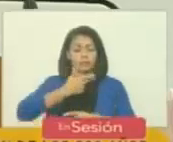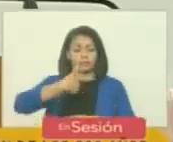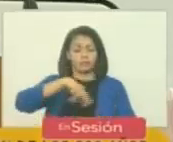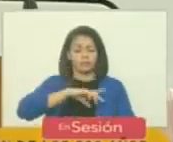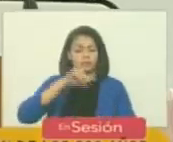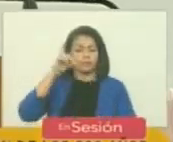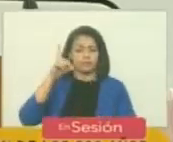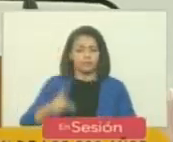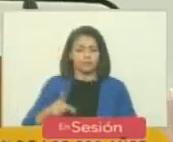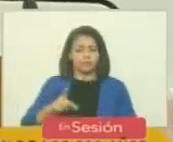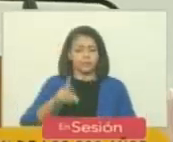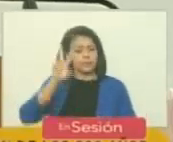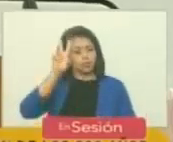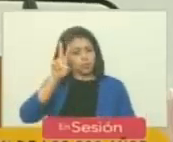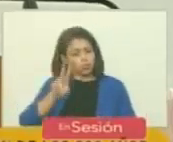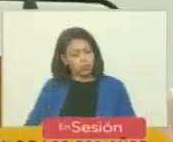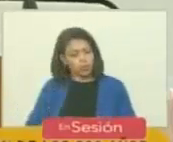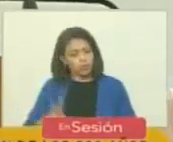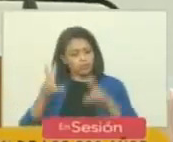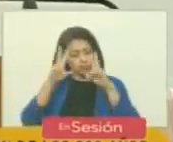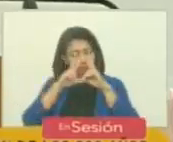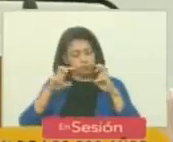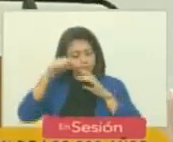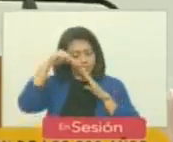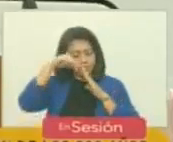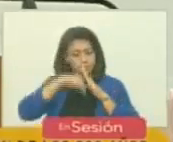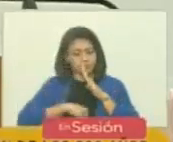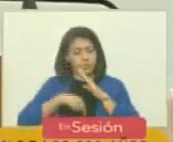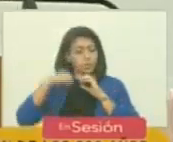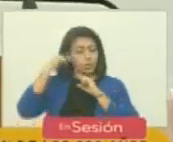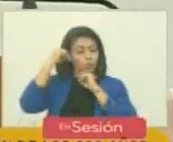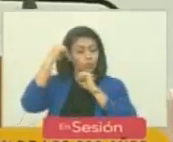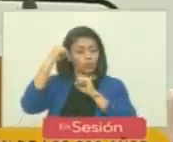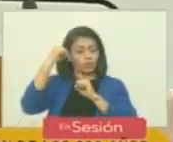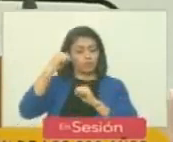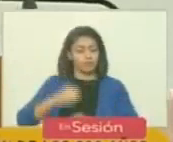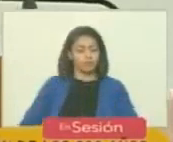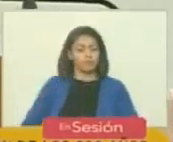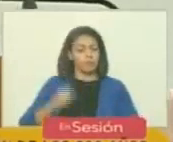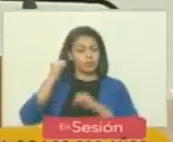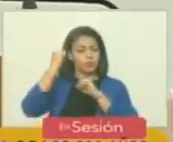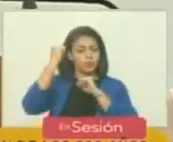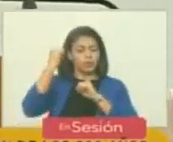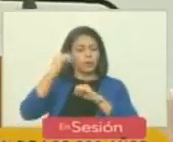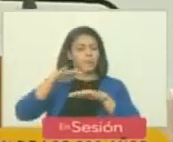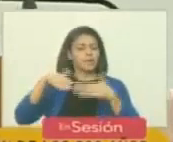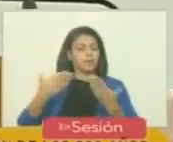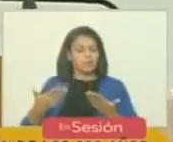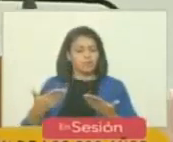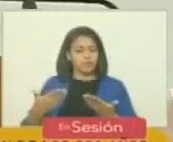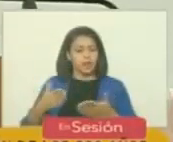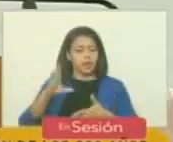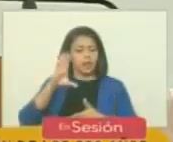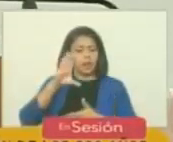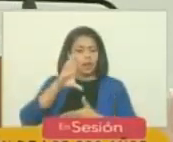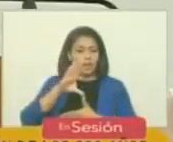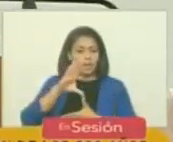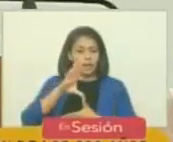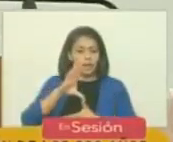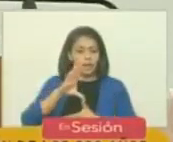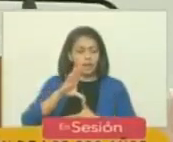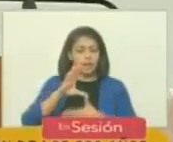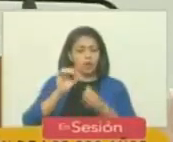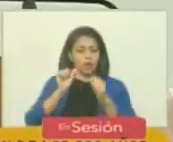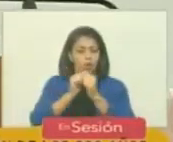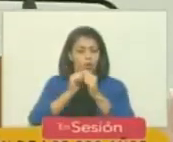debemos todos los días internalizar Maraca tenemos que triunfar tenemos que triunfar para que América sea el